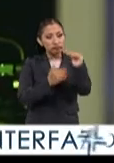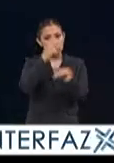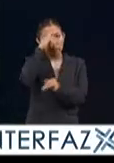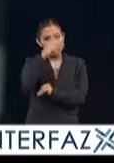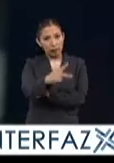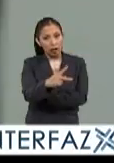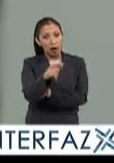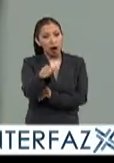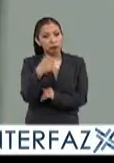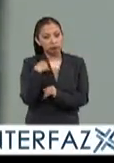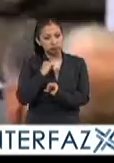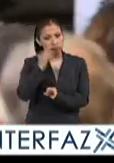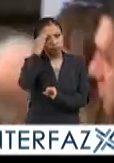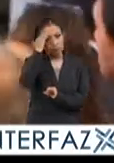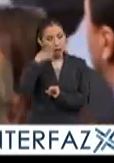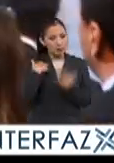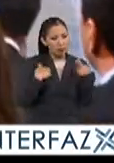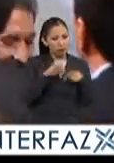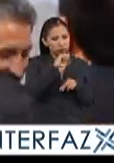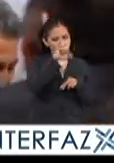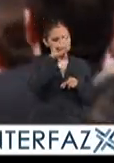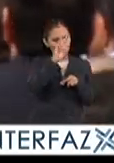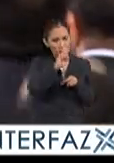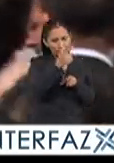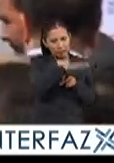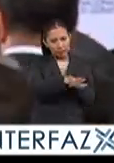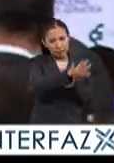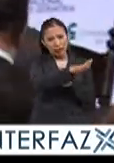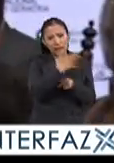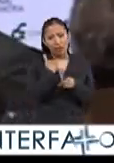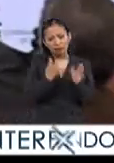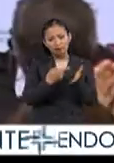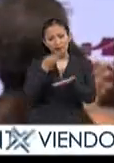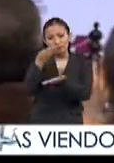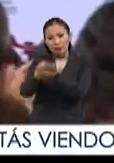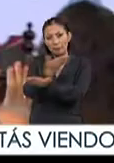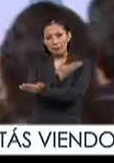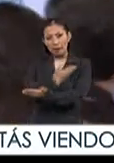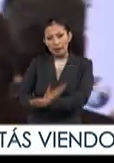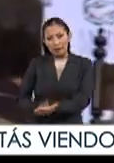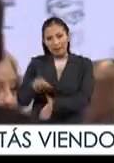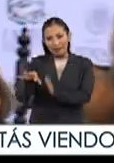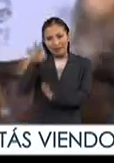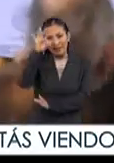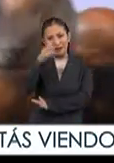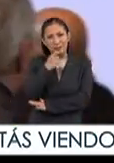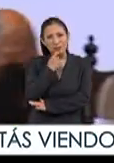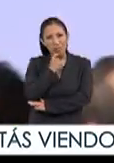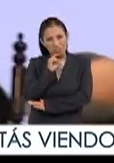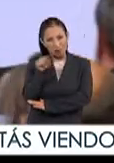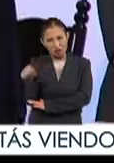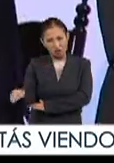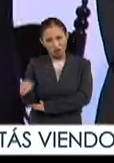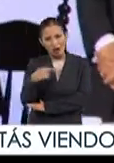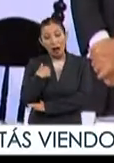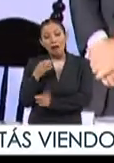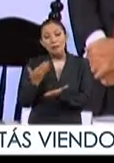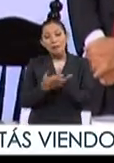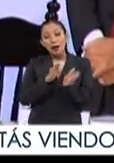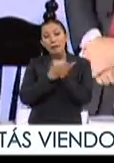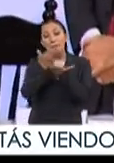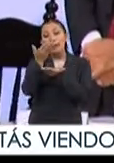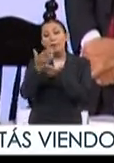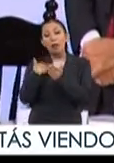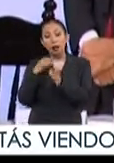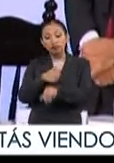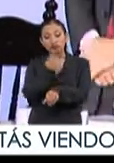del país Autoridades y académicos universitarios hicieron entrega al presidente electo Andrés Manuel López Obrador el documento